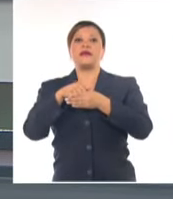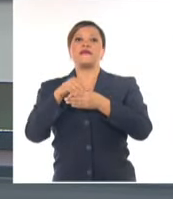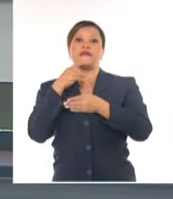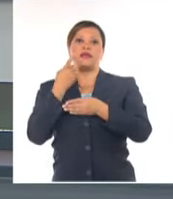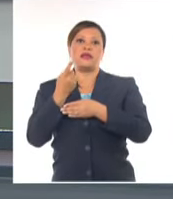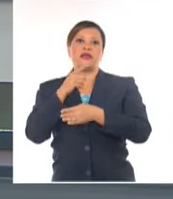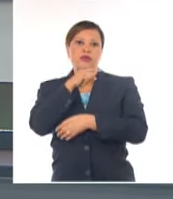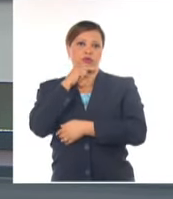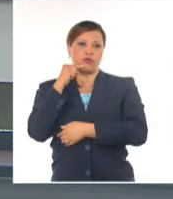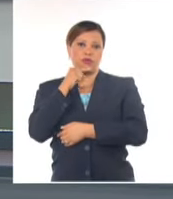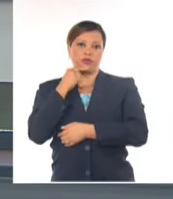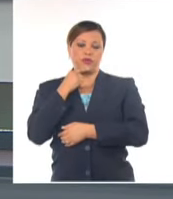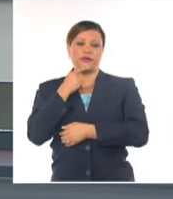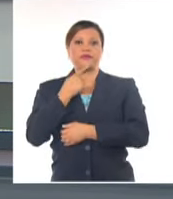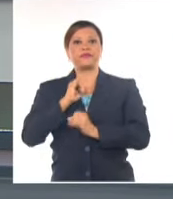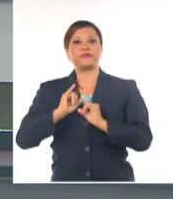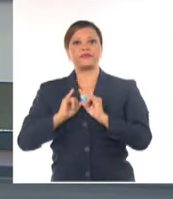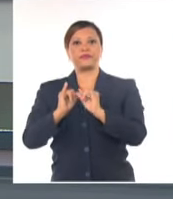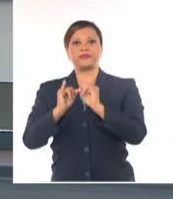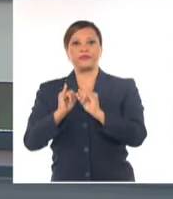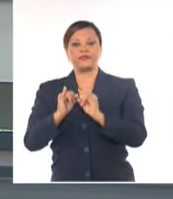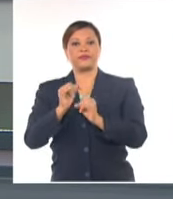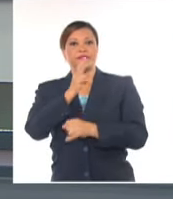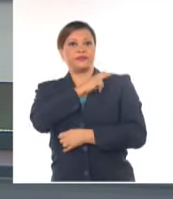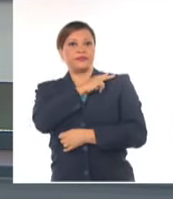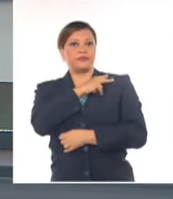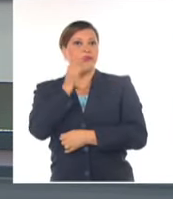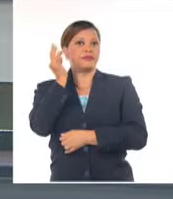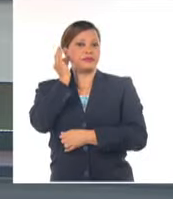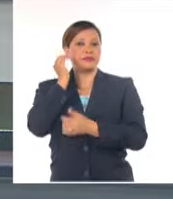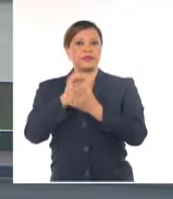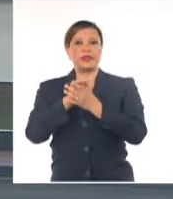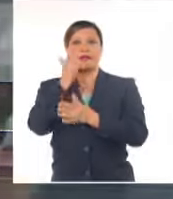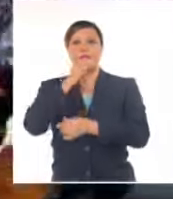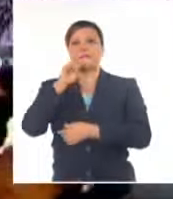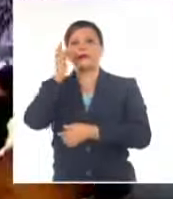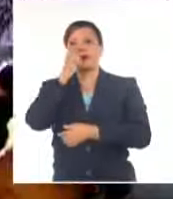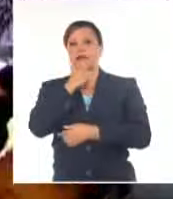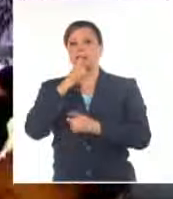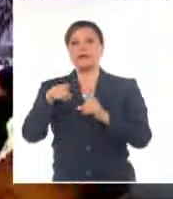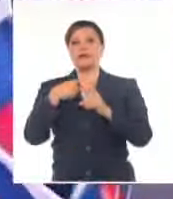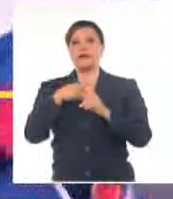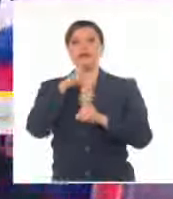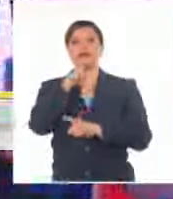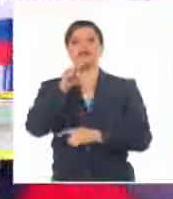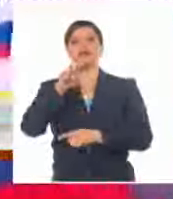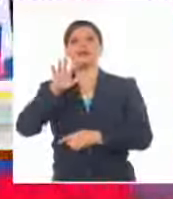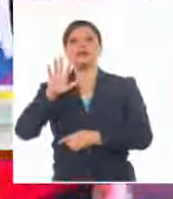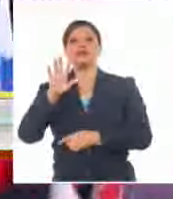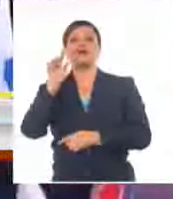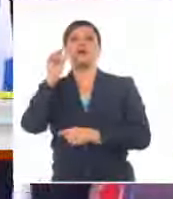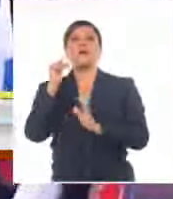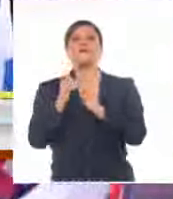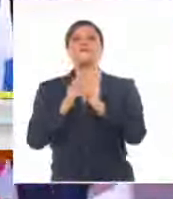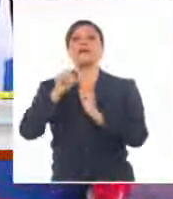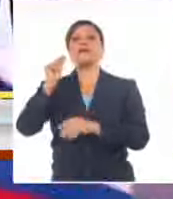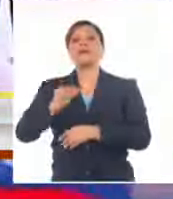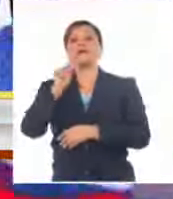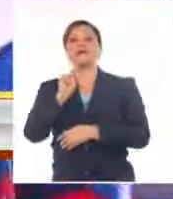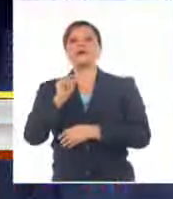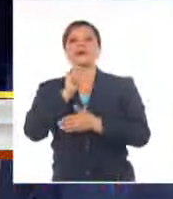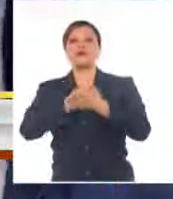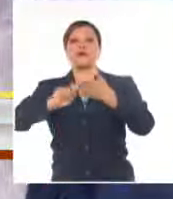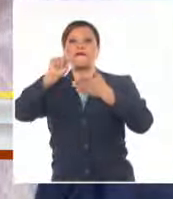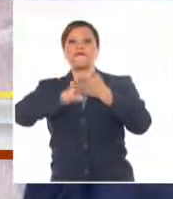portavoz del ministerio de exteriores ruso maría zahároba más de ciento veinticinco mil personas votaron en el extranjero